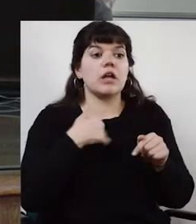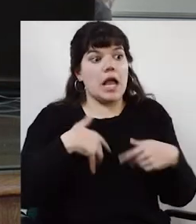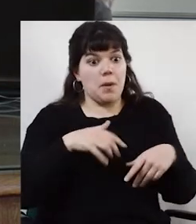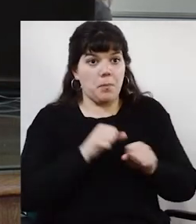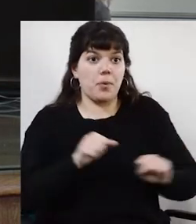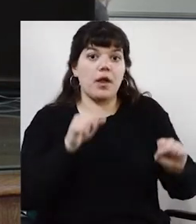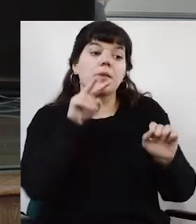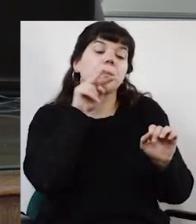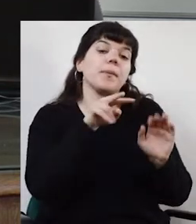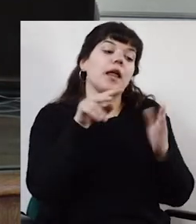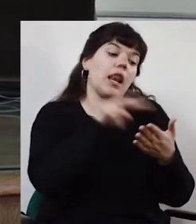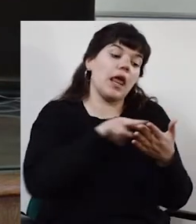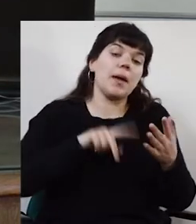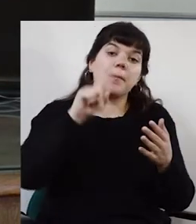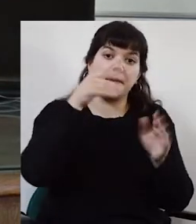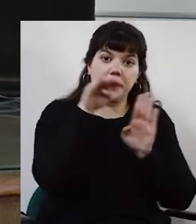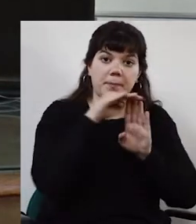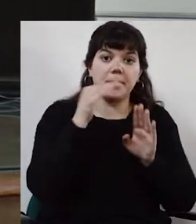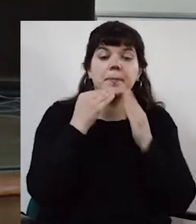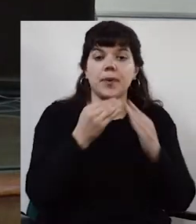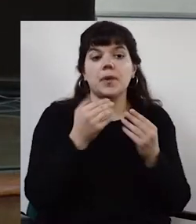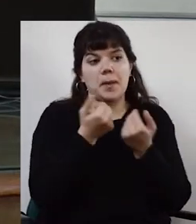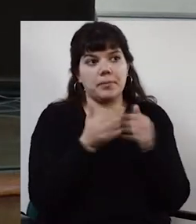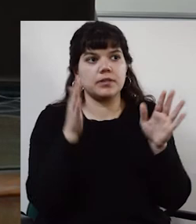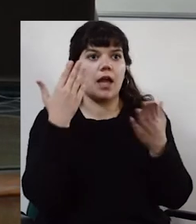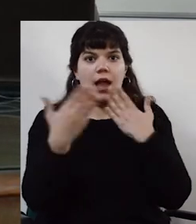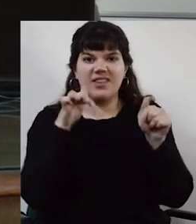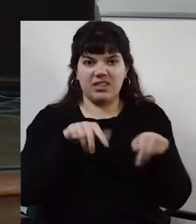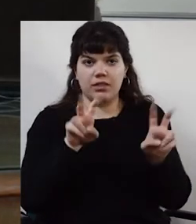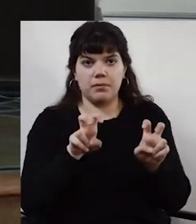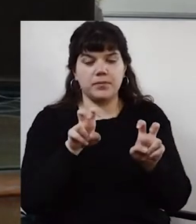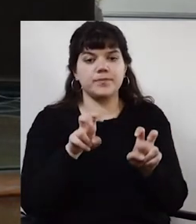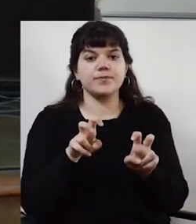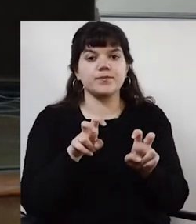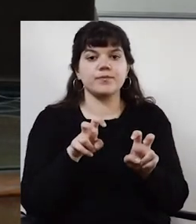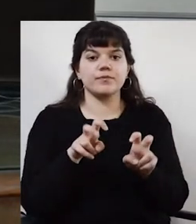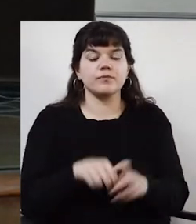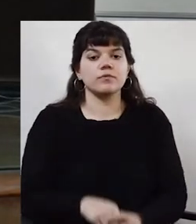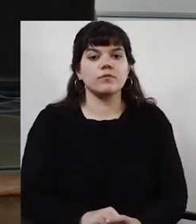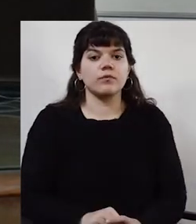leo esta primera pregunta como para empezar a conversar sobre estos temas. ¿Sí?